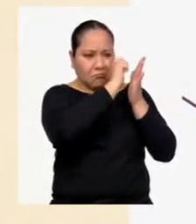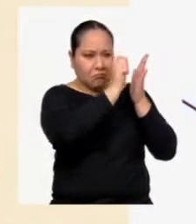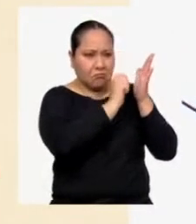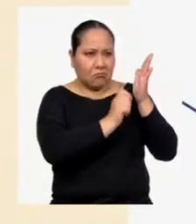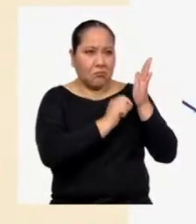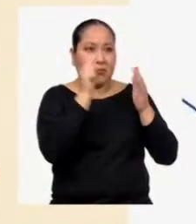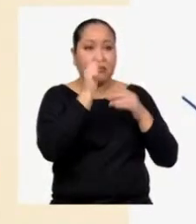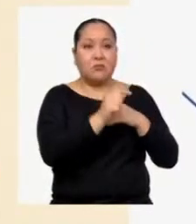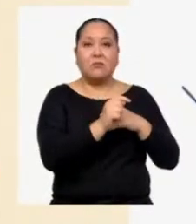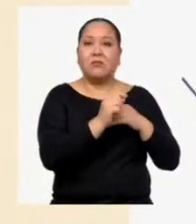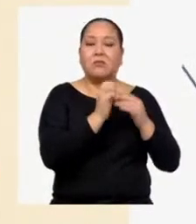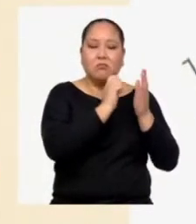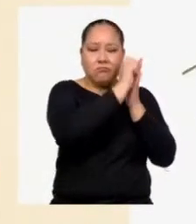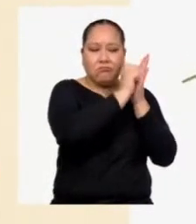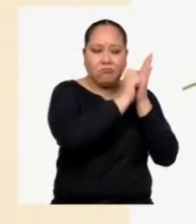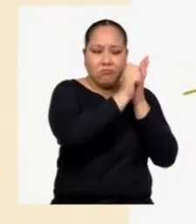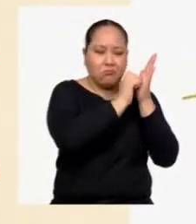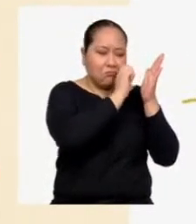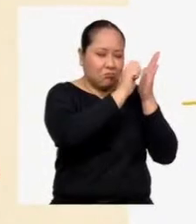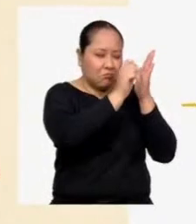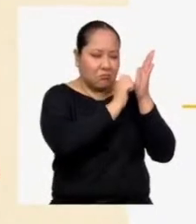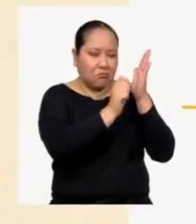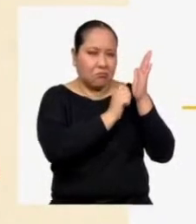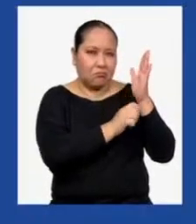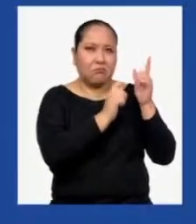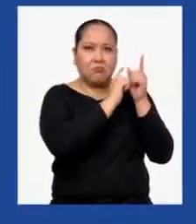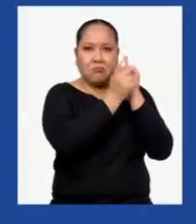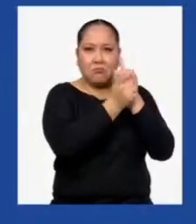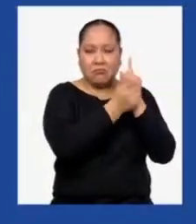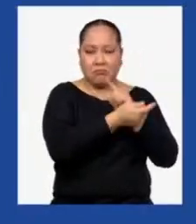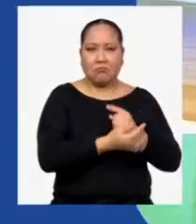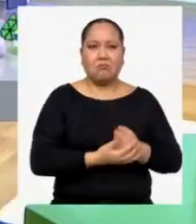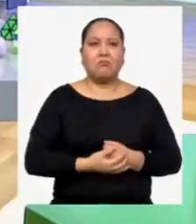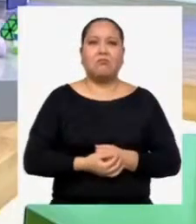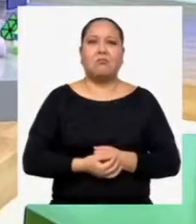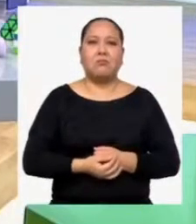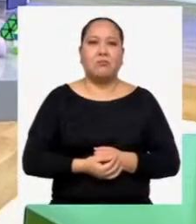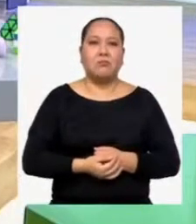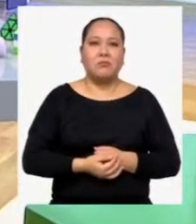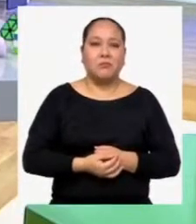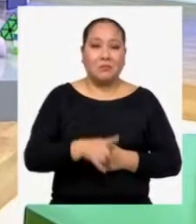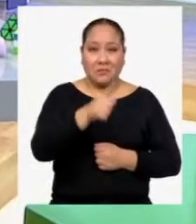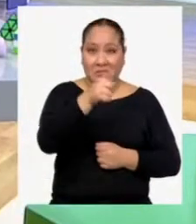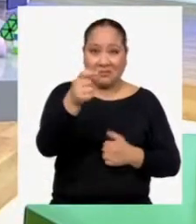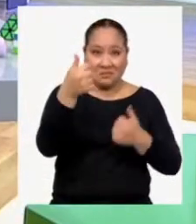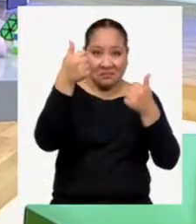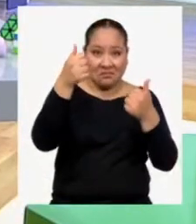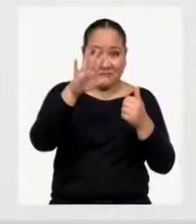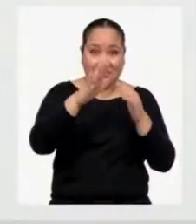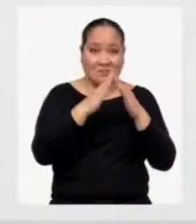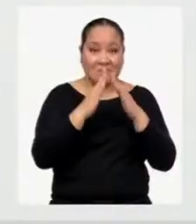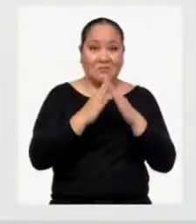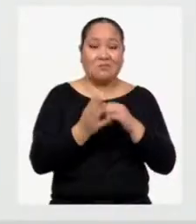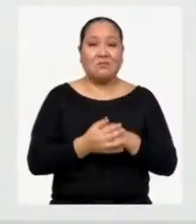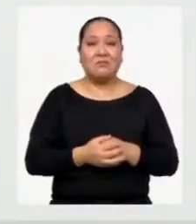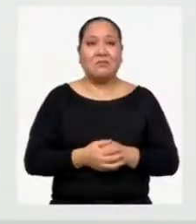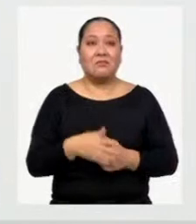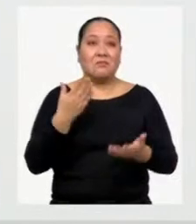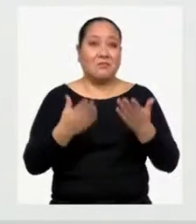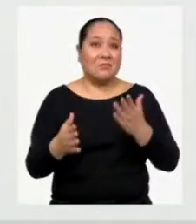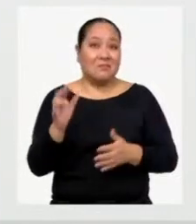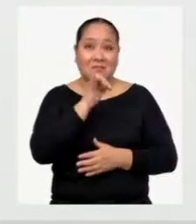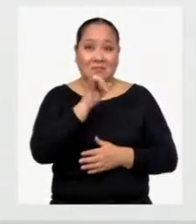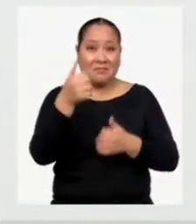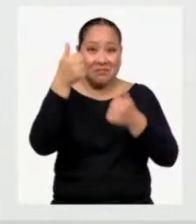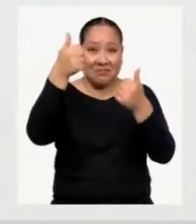Un texto susceptible de borrones y constantes cambios ¿Qué tal les fue a ustedes en casa? Seguro les fue